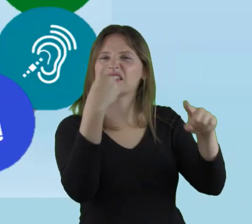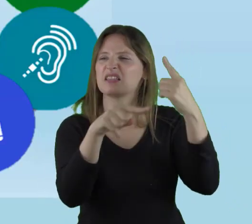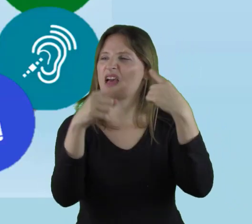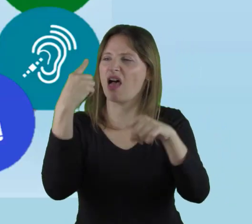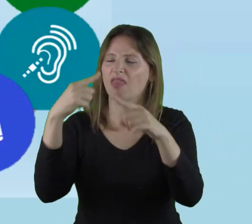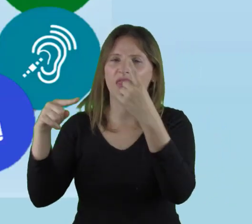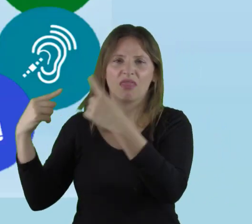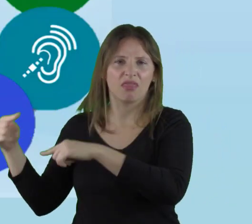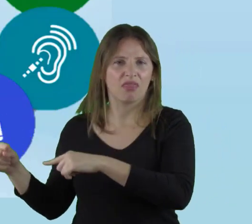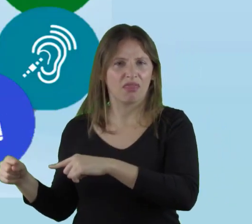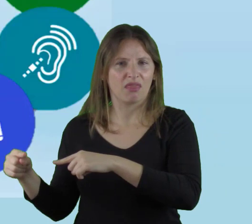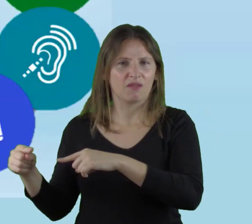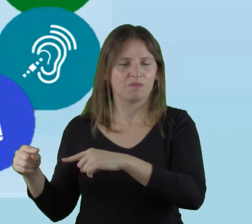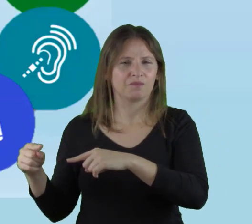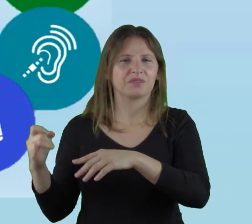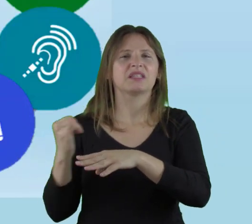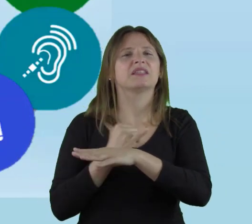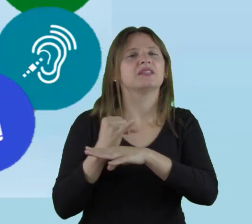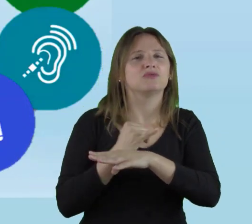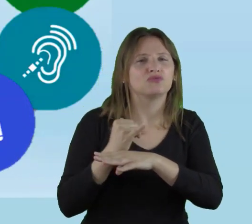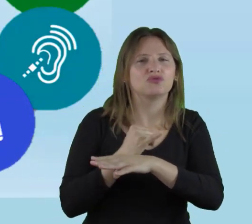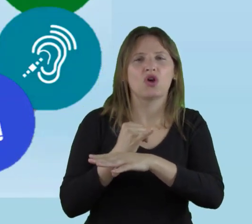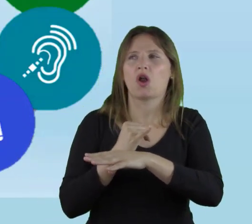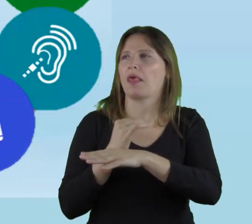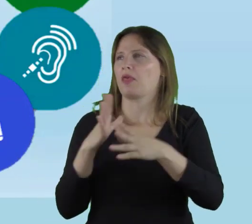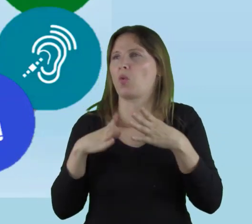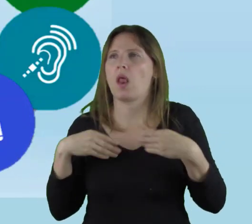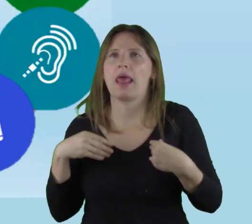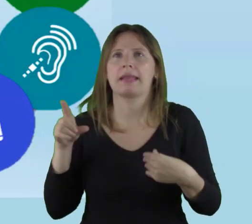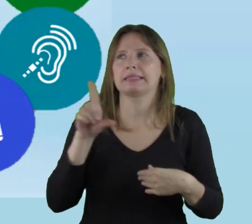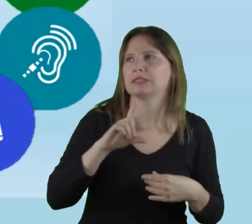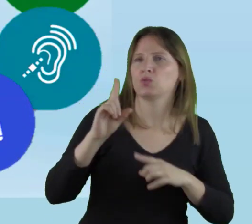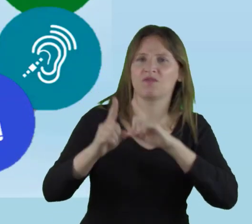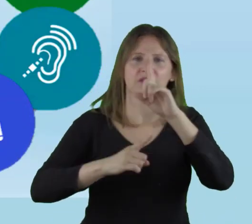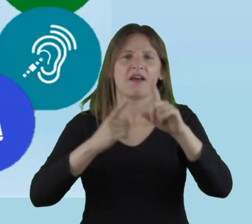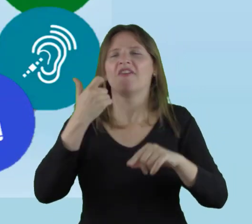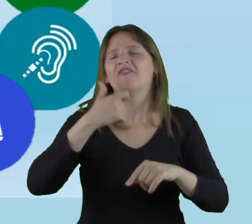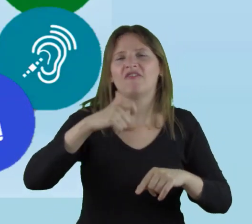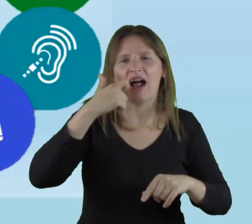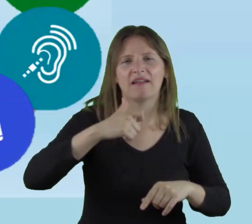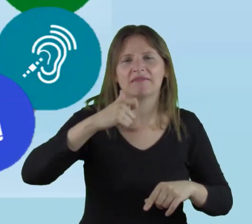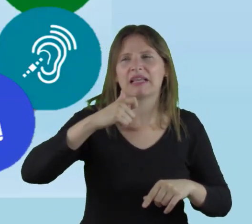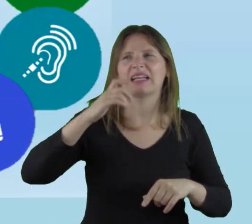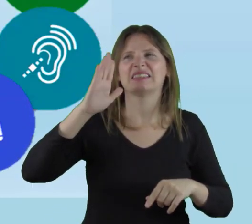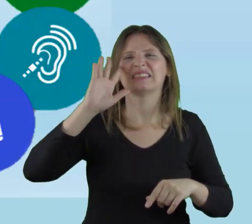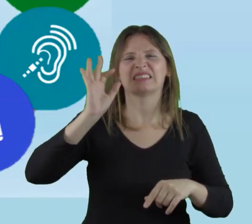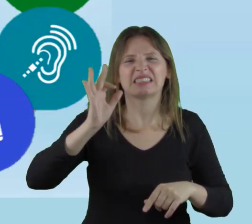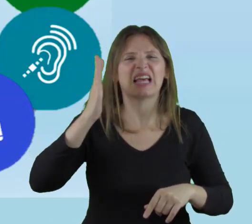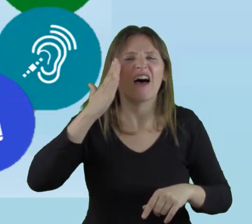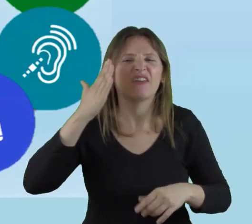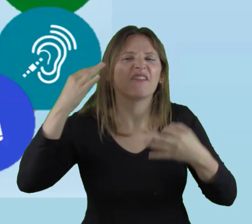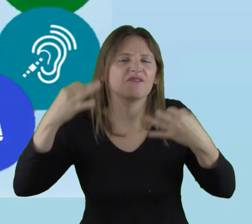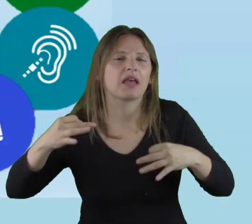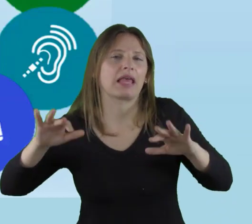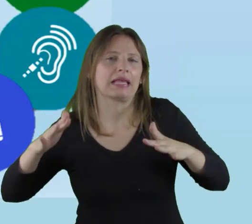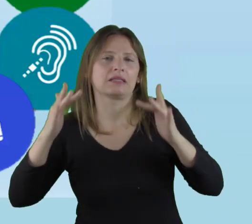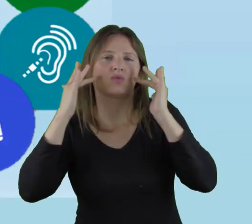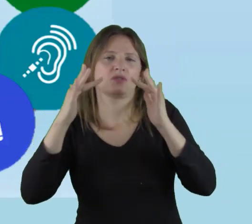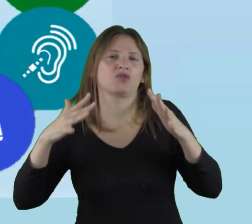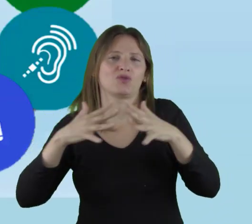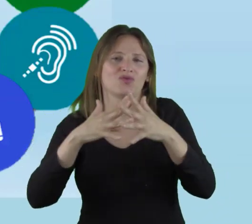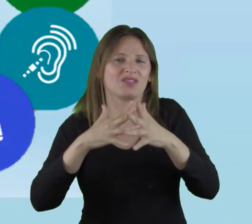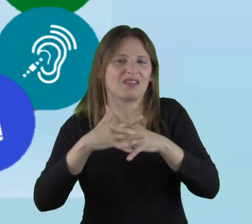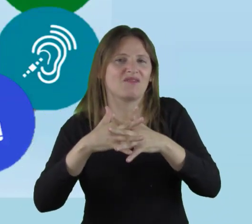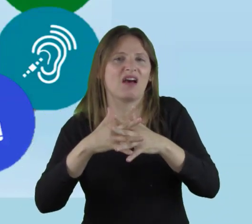Las instituciones, cuando no tienen esta formación, no tienen estos accesos